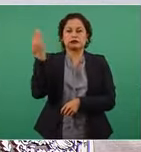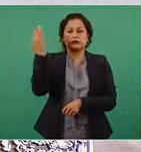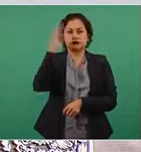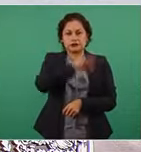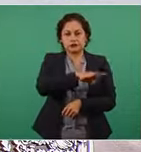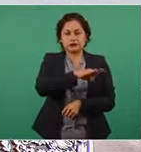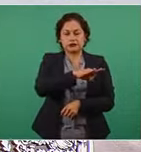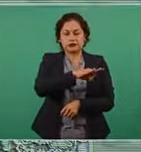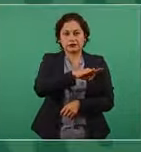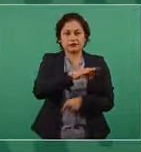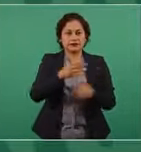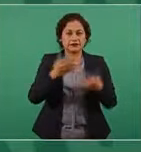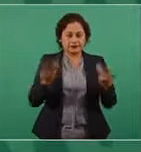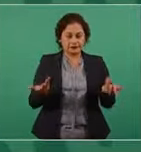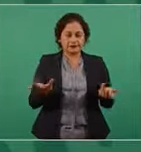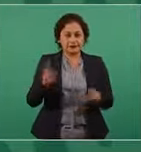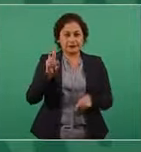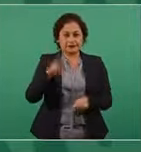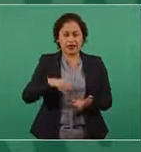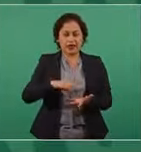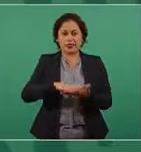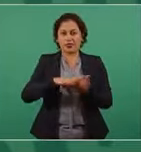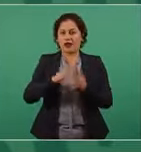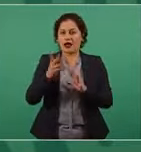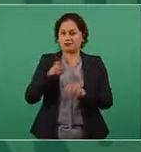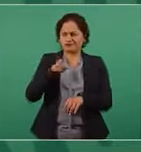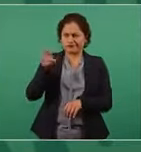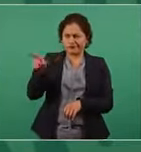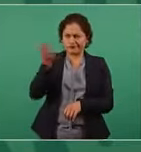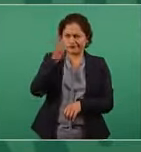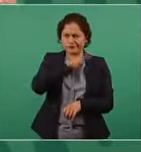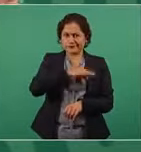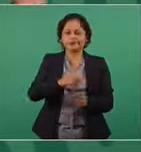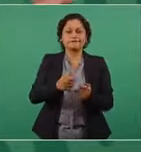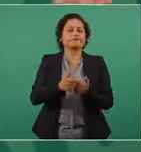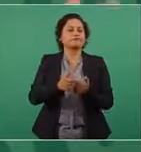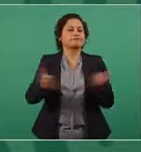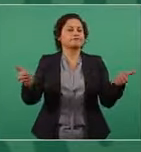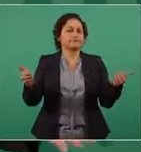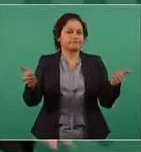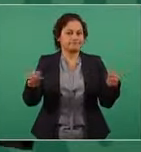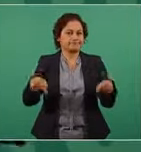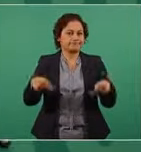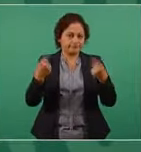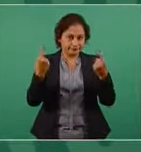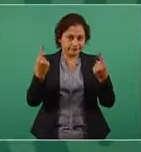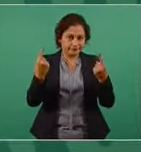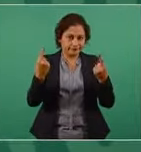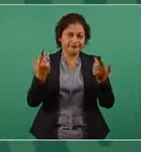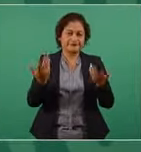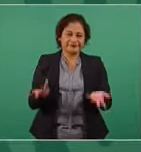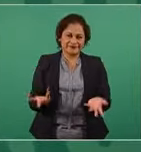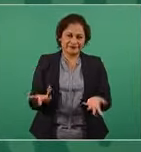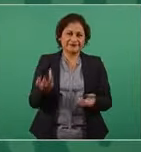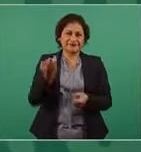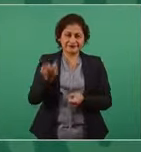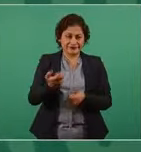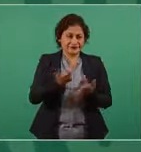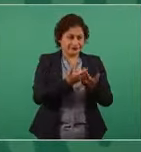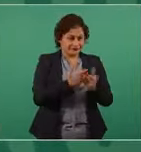y entonces se produce la ruptura y así con otros grupos